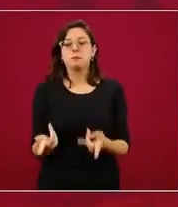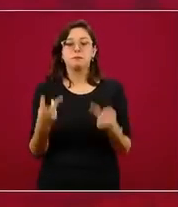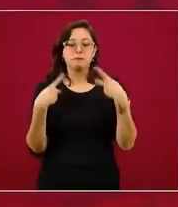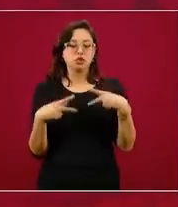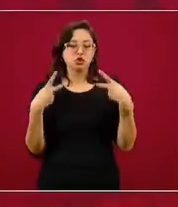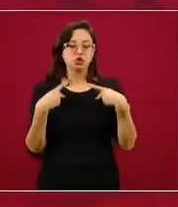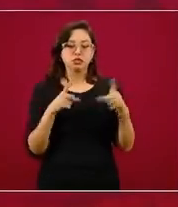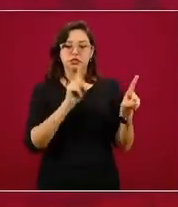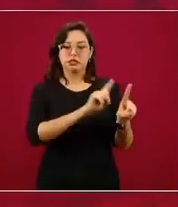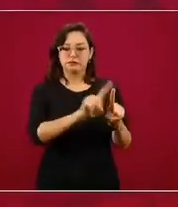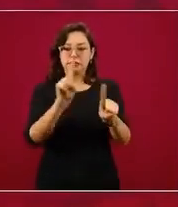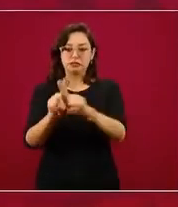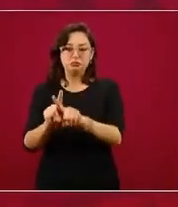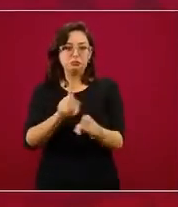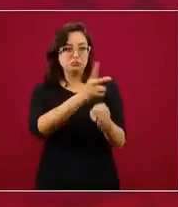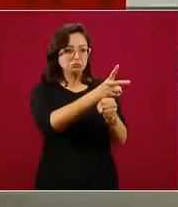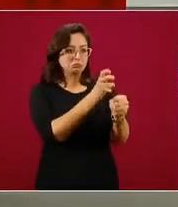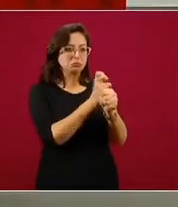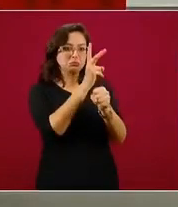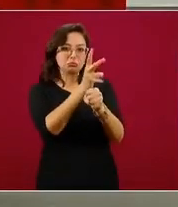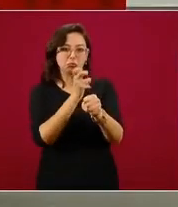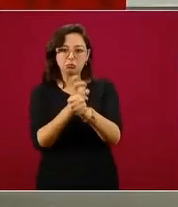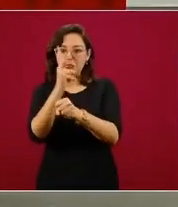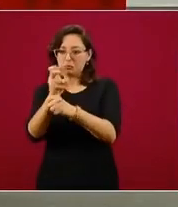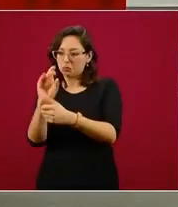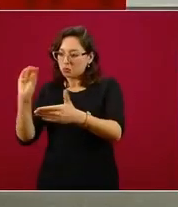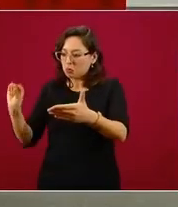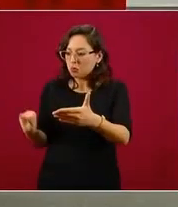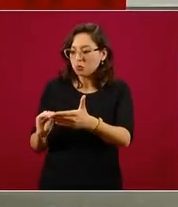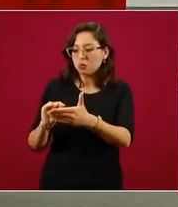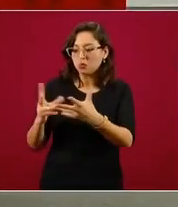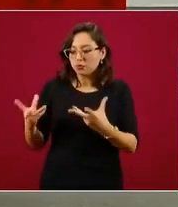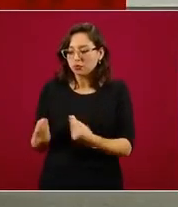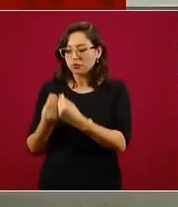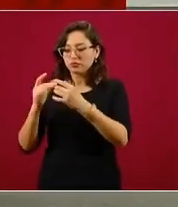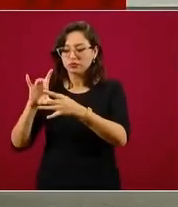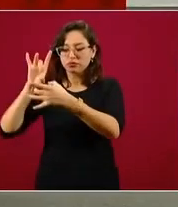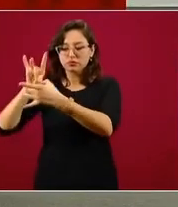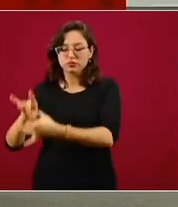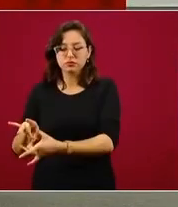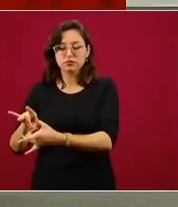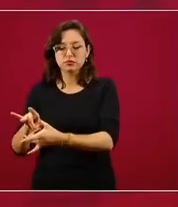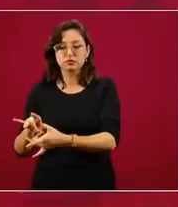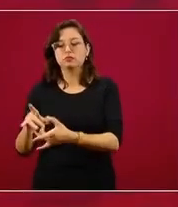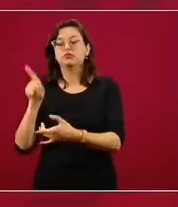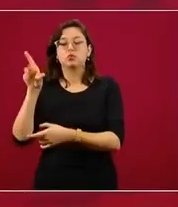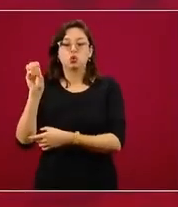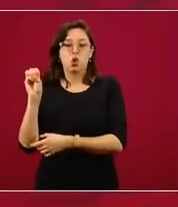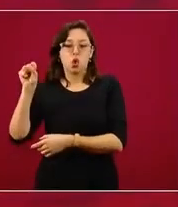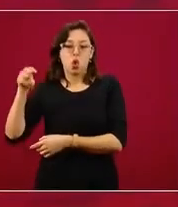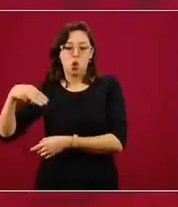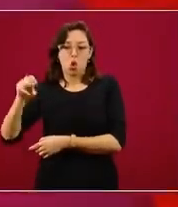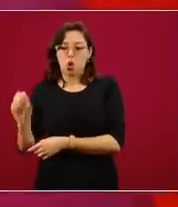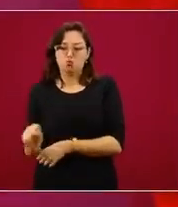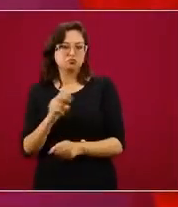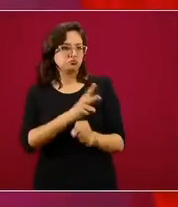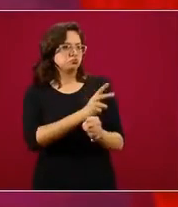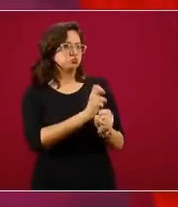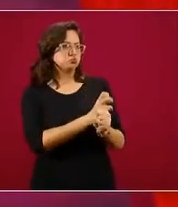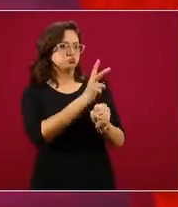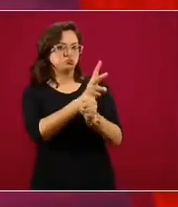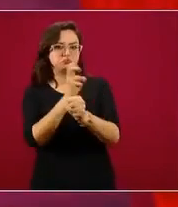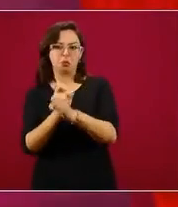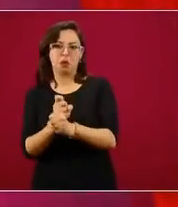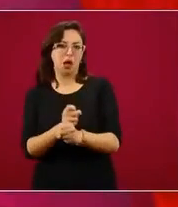personas que en su momento son invitadas a participar, esto se hace por un proceso que decide la organización, invita de